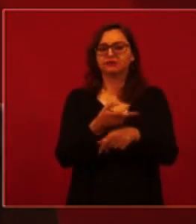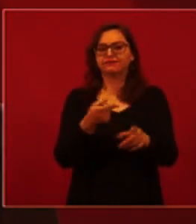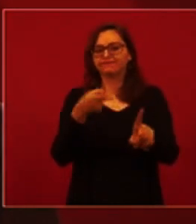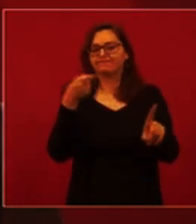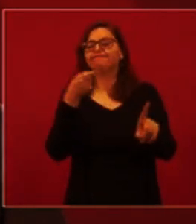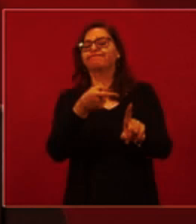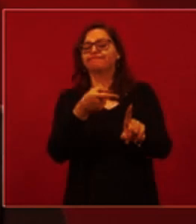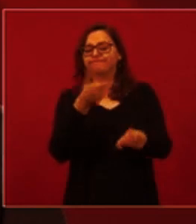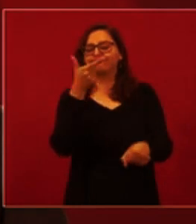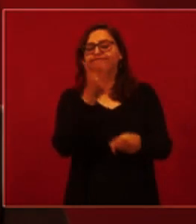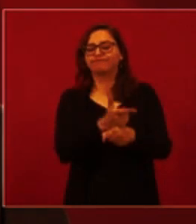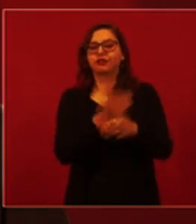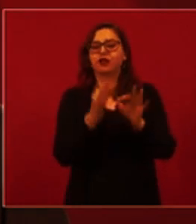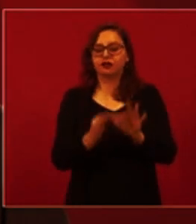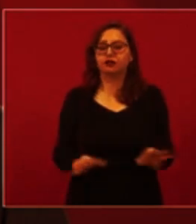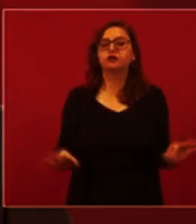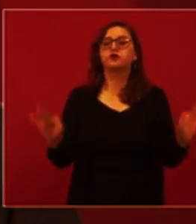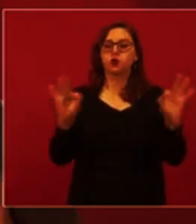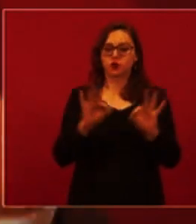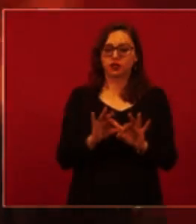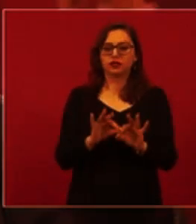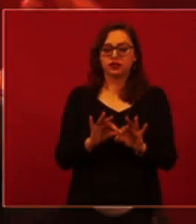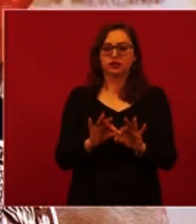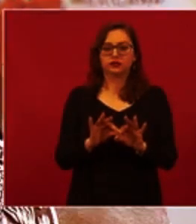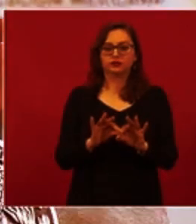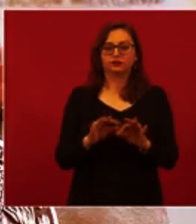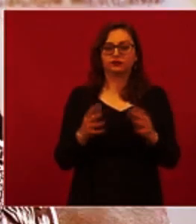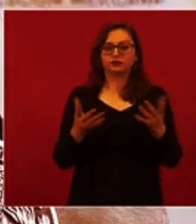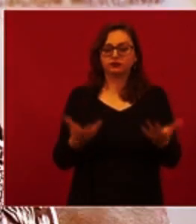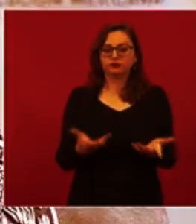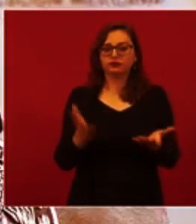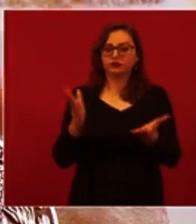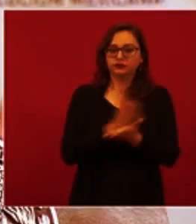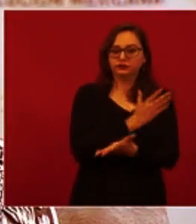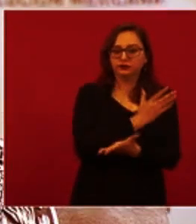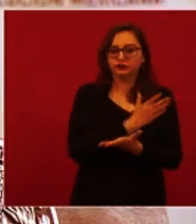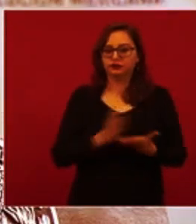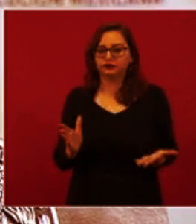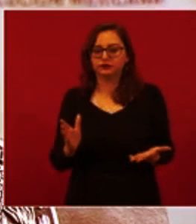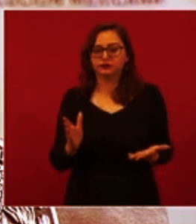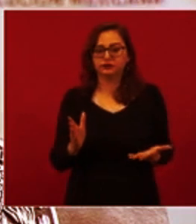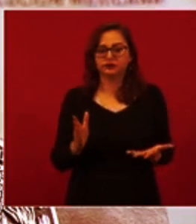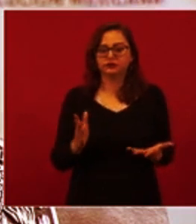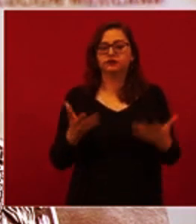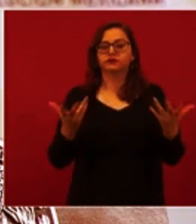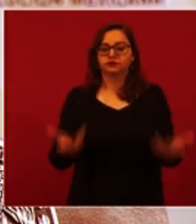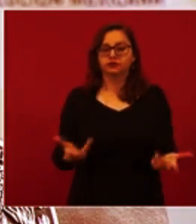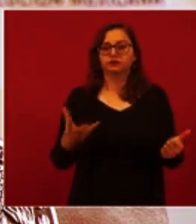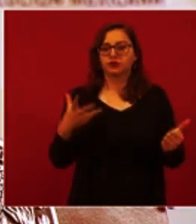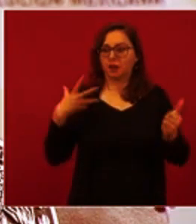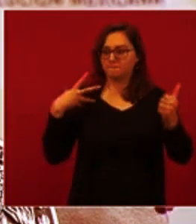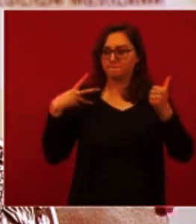ayuda a visualizar el por qué se ha separado la rápida ocurrencia de muchos casos